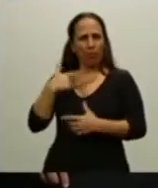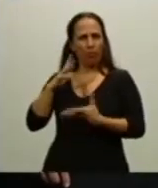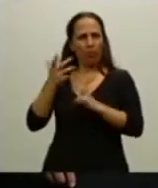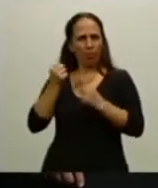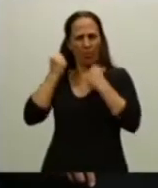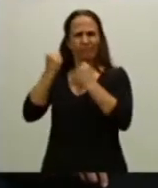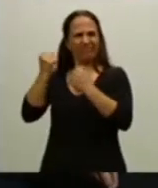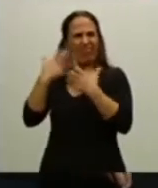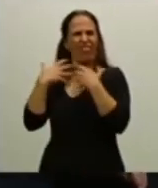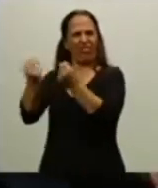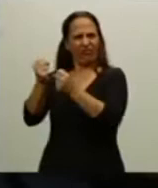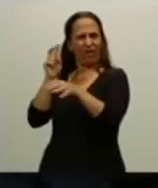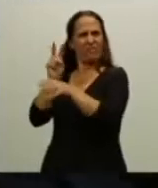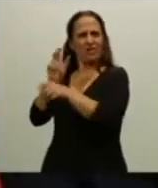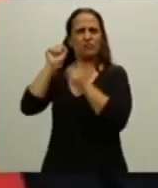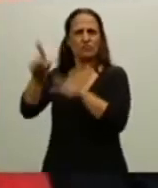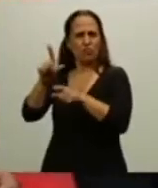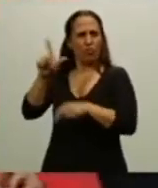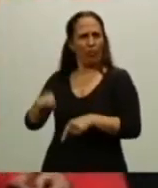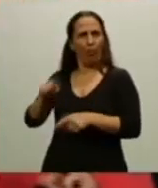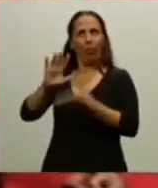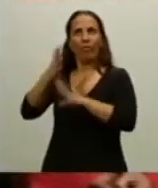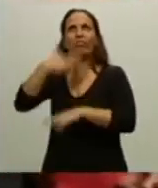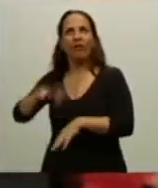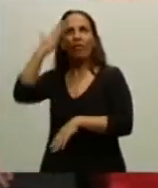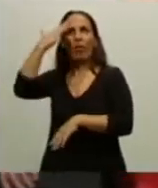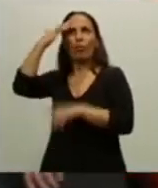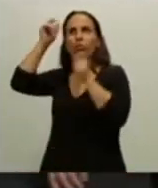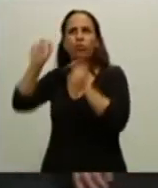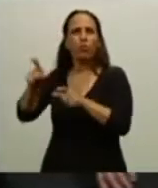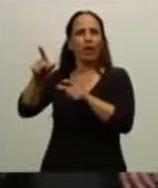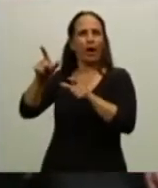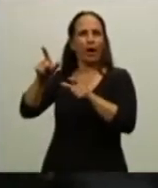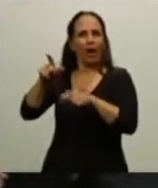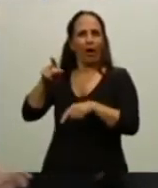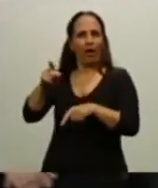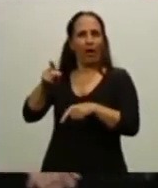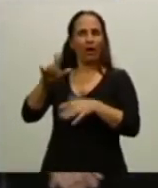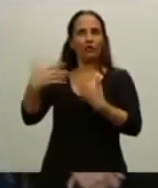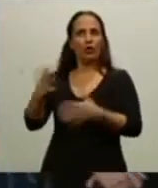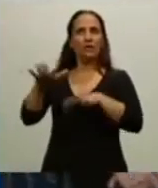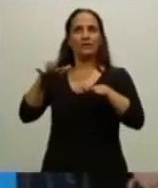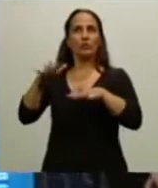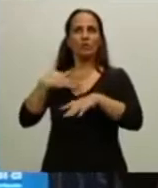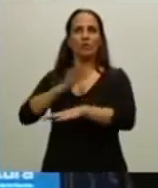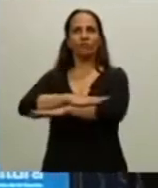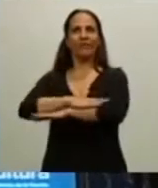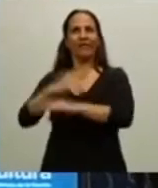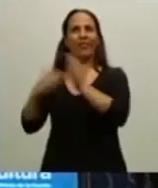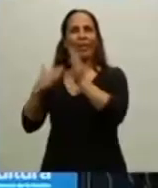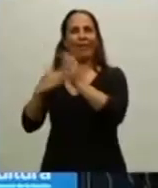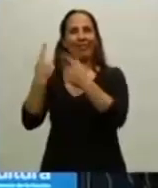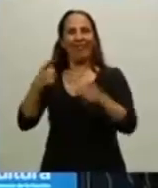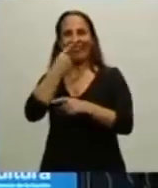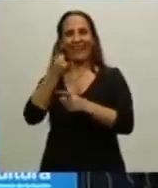de tener tal grado de comprensión cultural que actúan siempre de acuerdo a sus